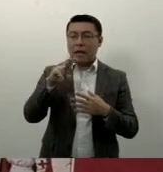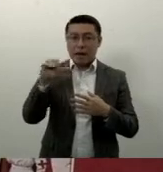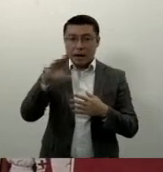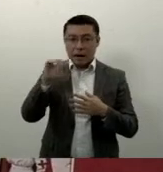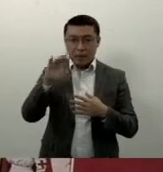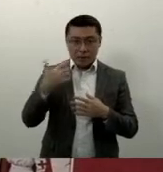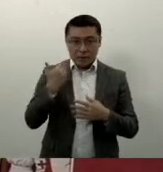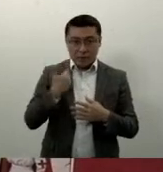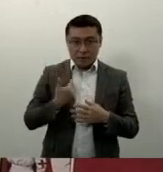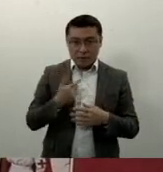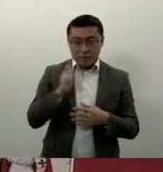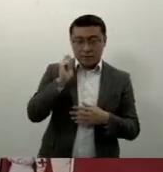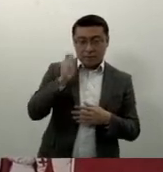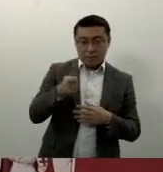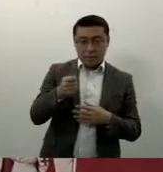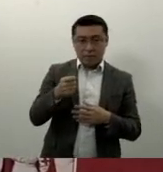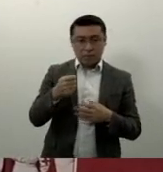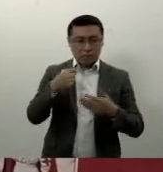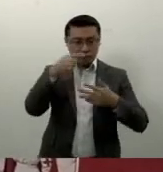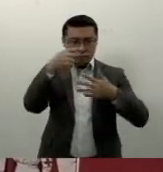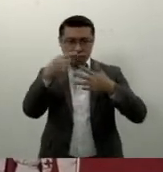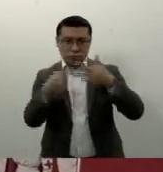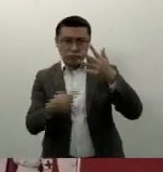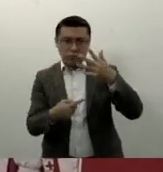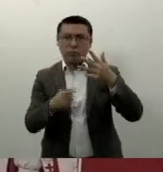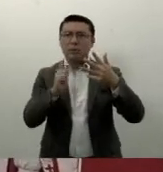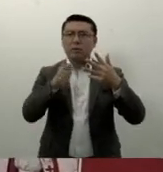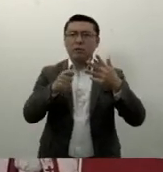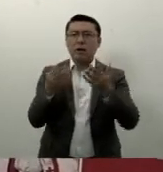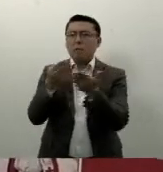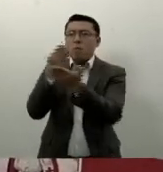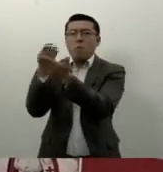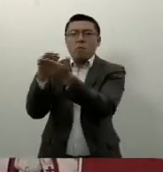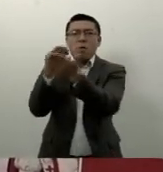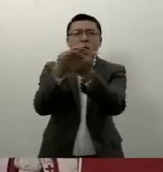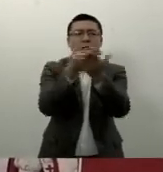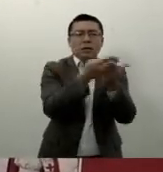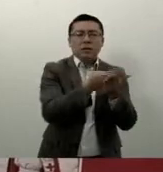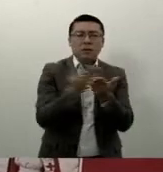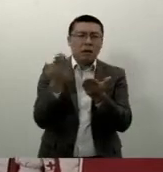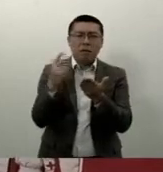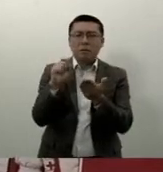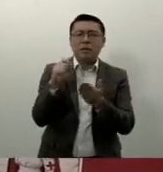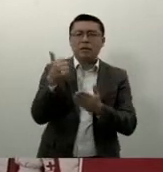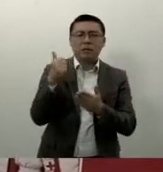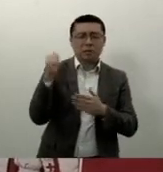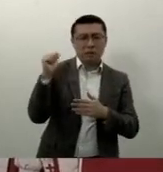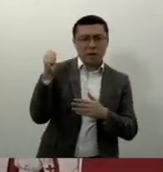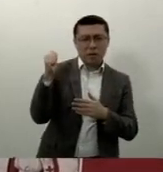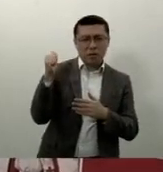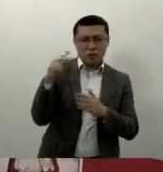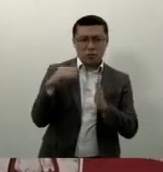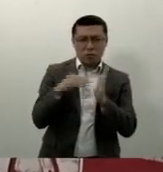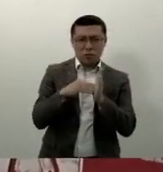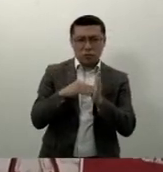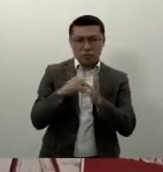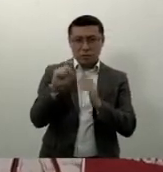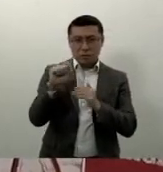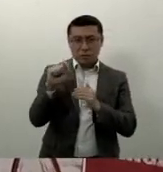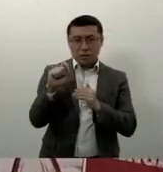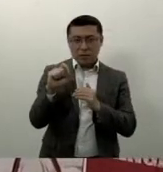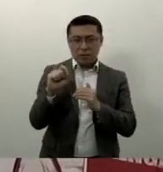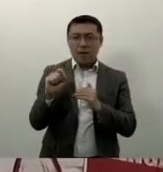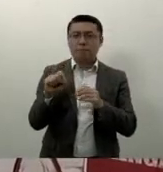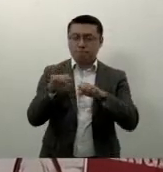Y una vez examinadas las candidaturas que se presentaron el 26 de agosto del año en curso, el jurado